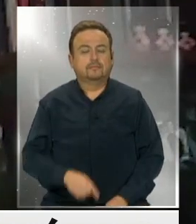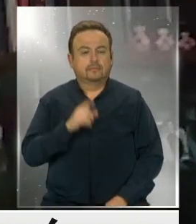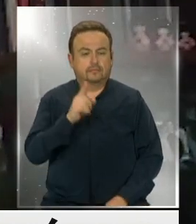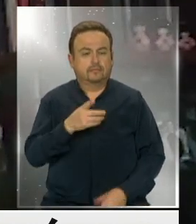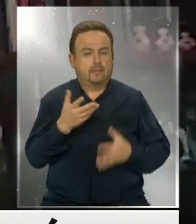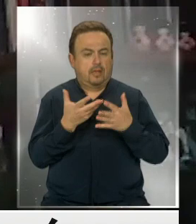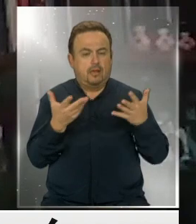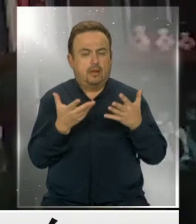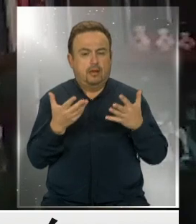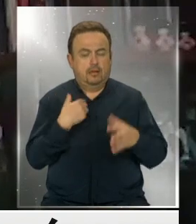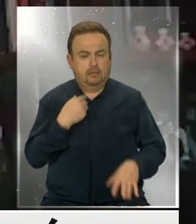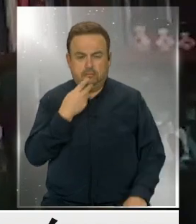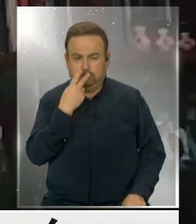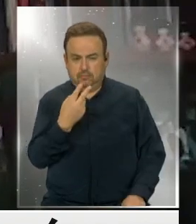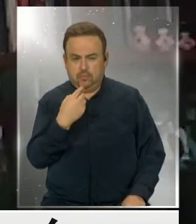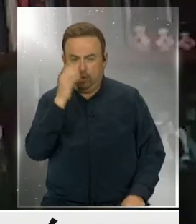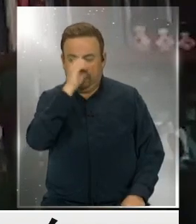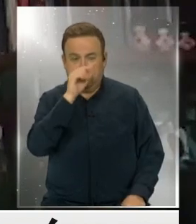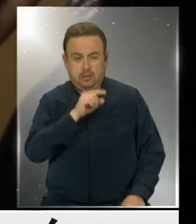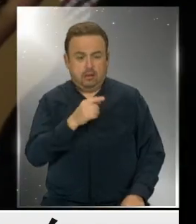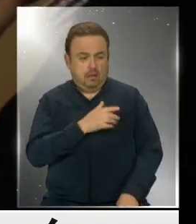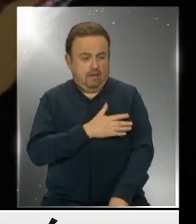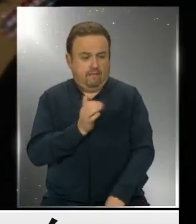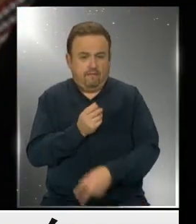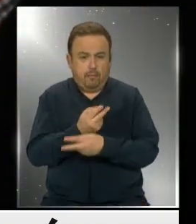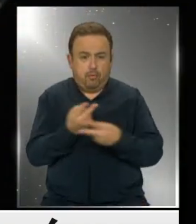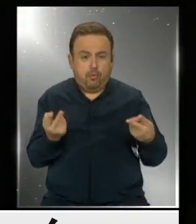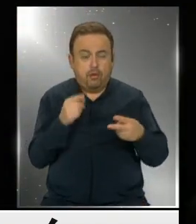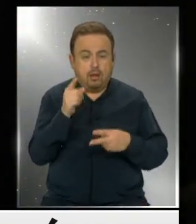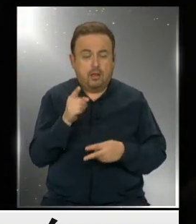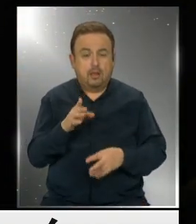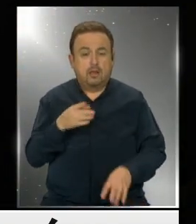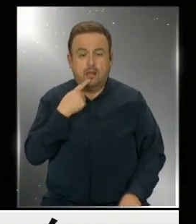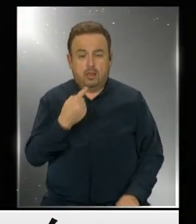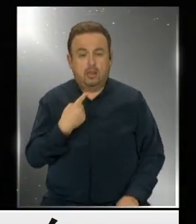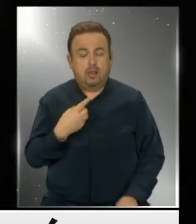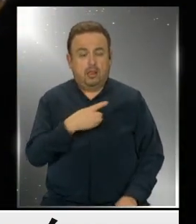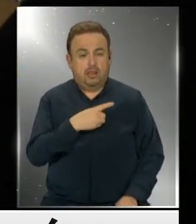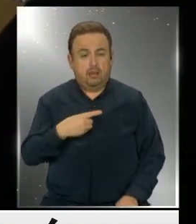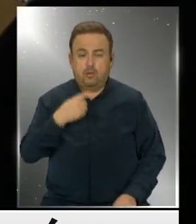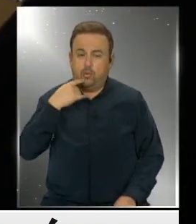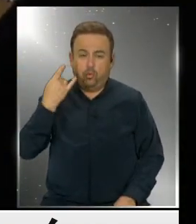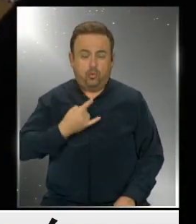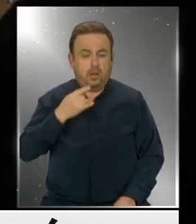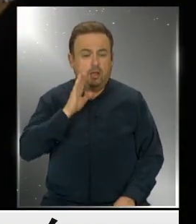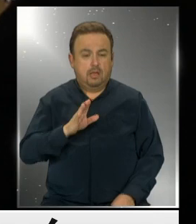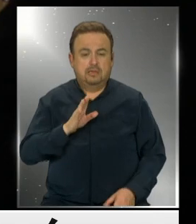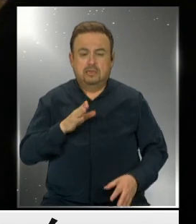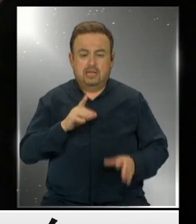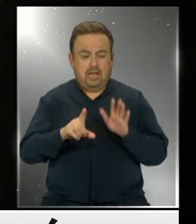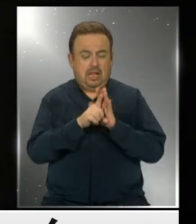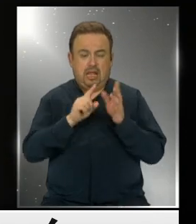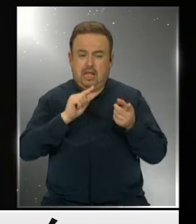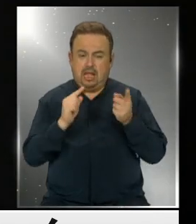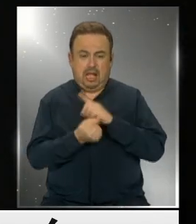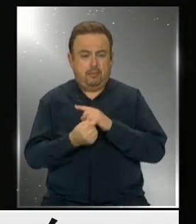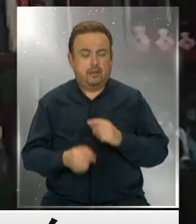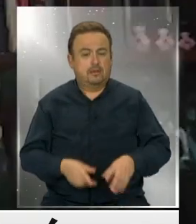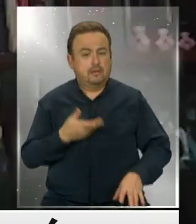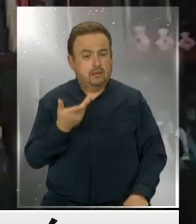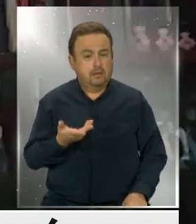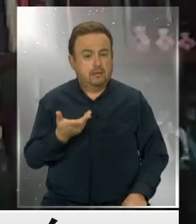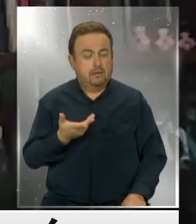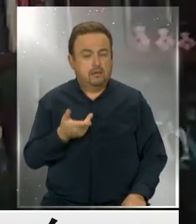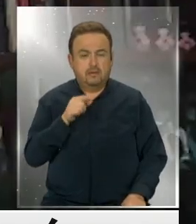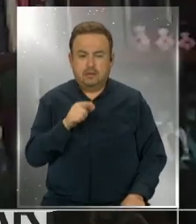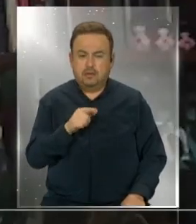un atentado desde mi punto de vista a la fe pública. El parlamentario sostiene que es urgente que cambie la ley. Si hay algo que